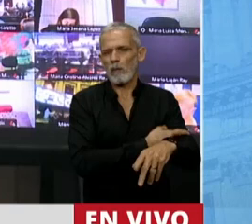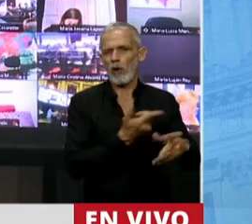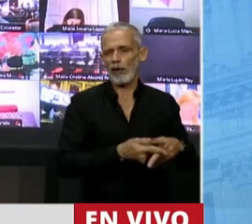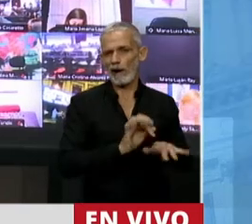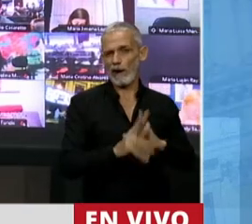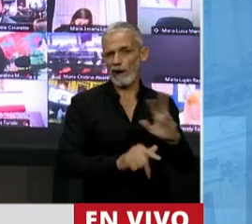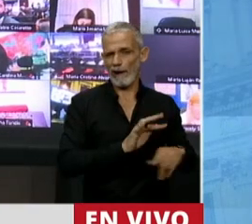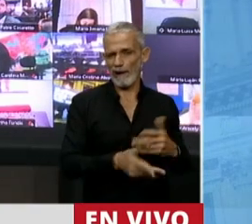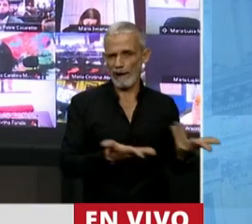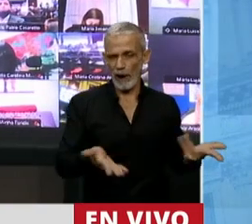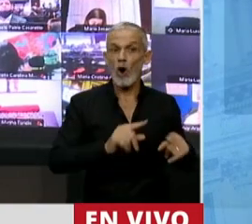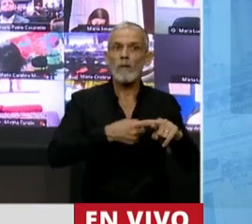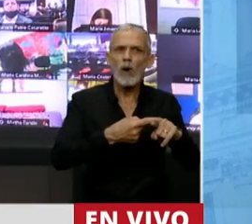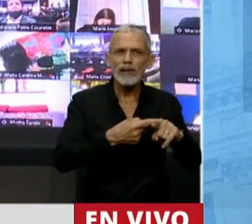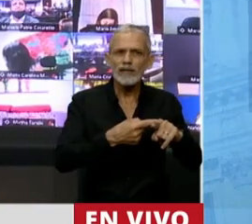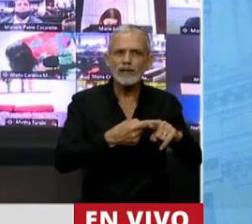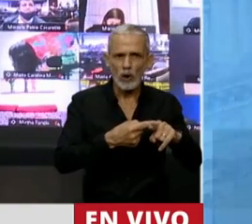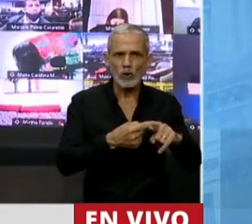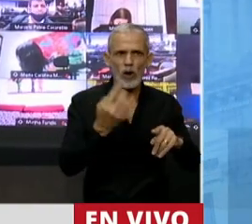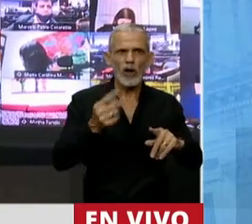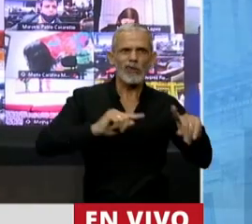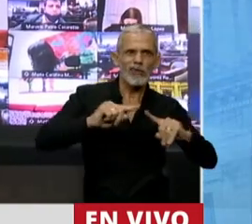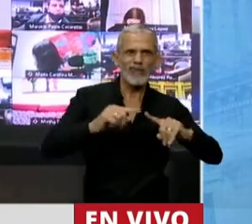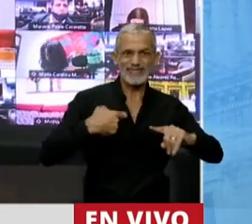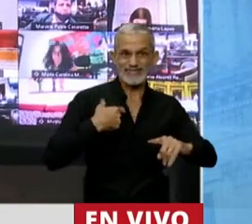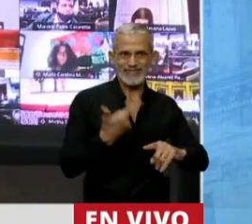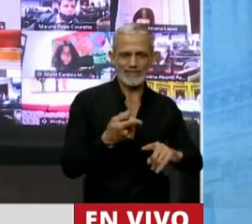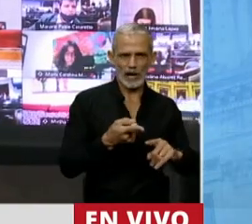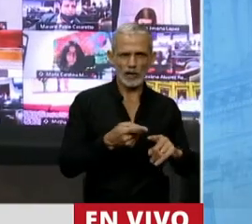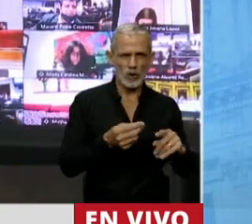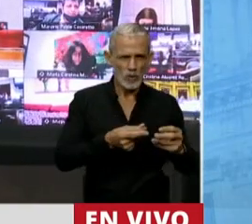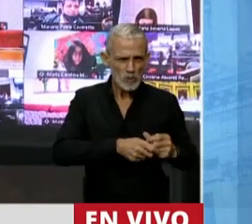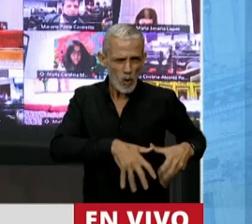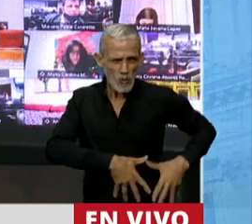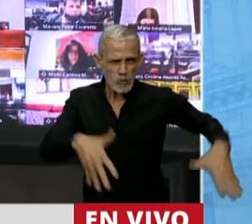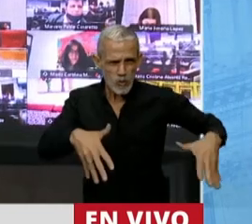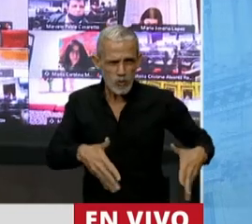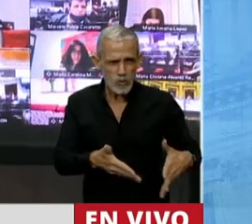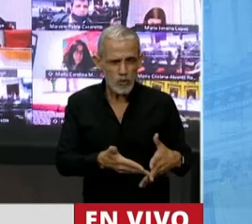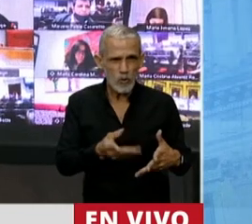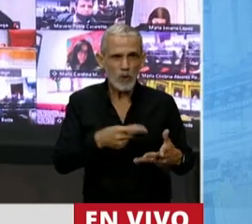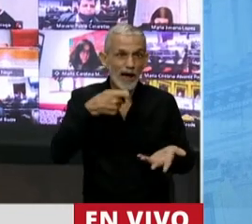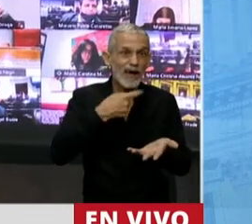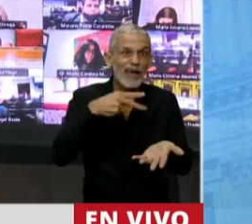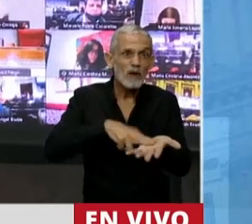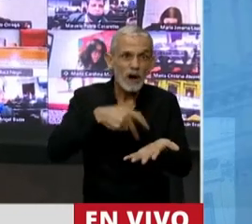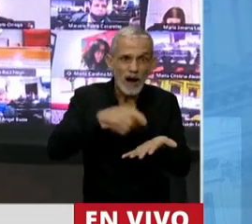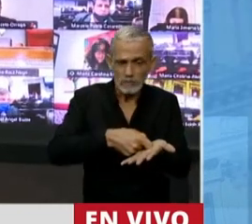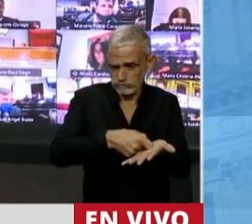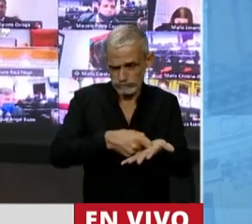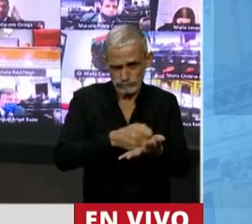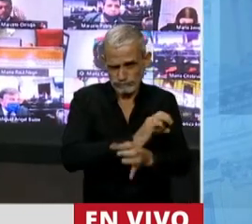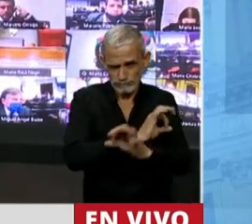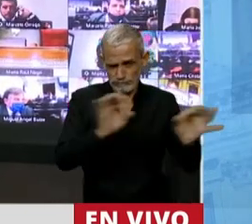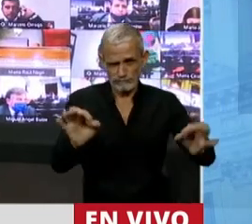políticos y dirigentes sindicales que se enriquecieron y evadieron impuestos en la